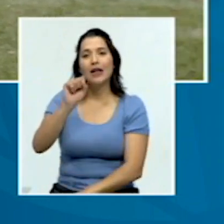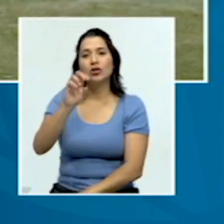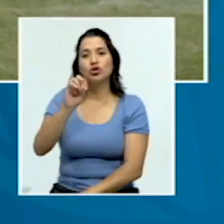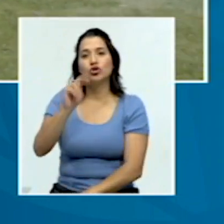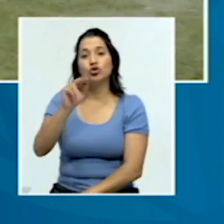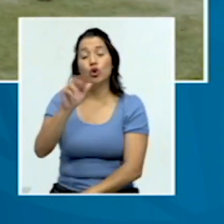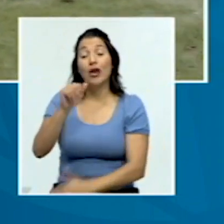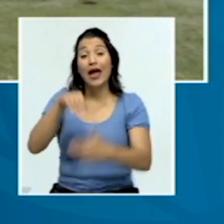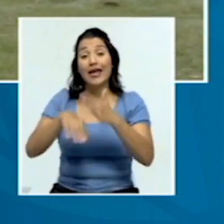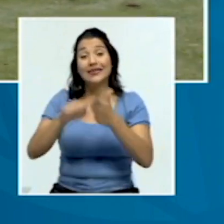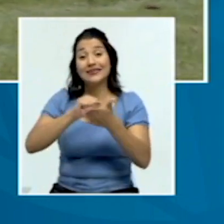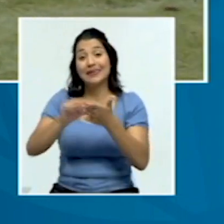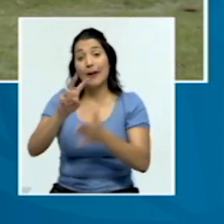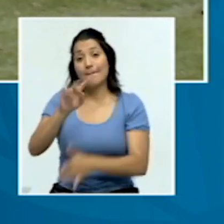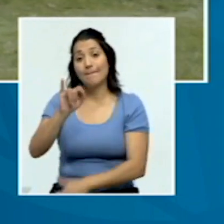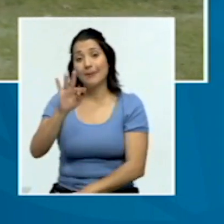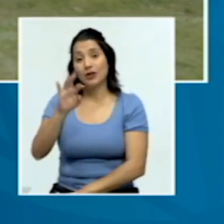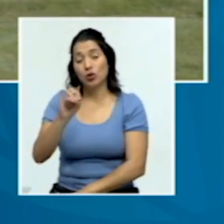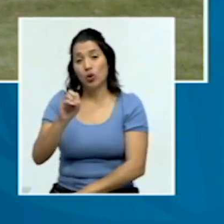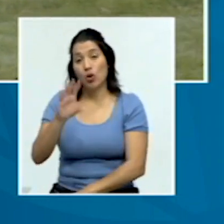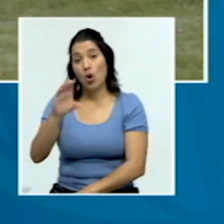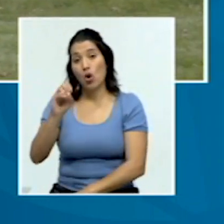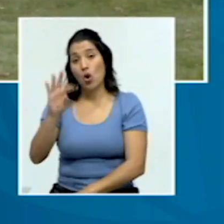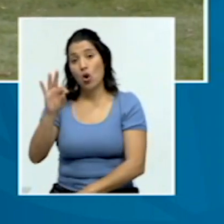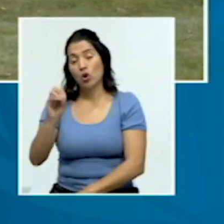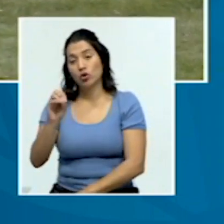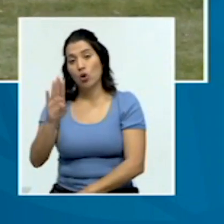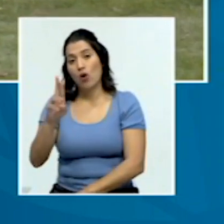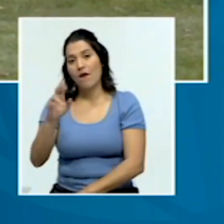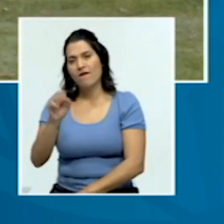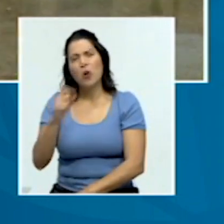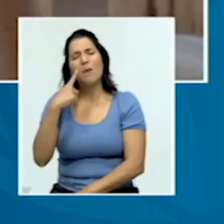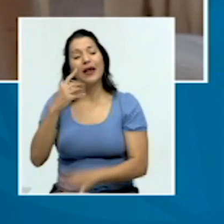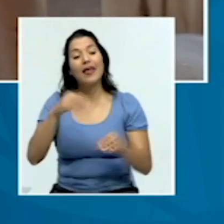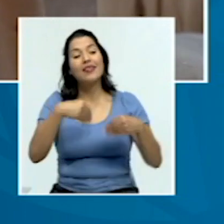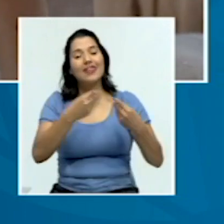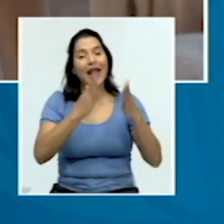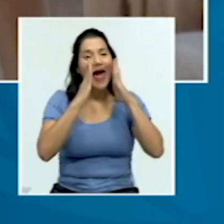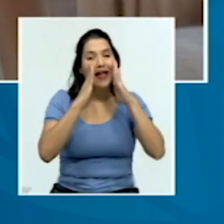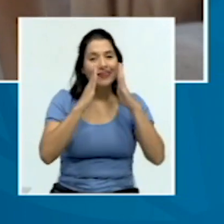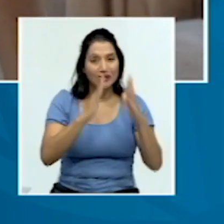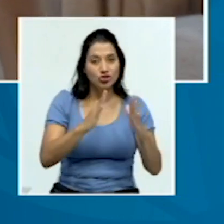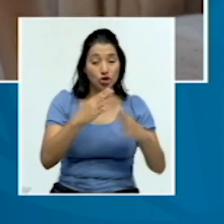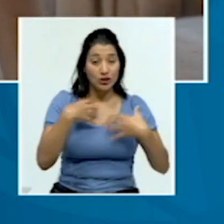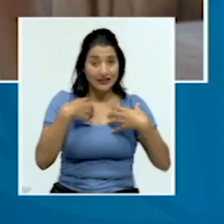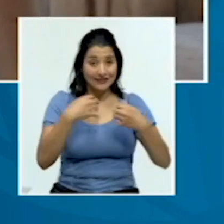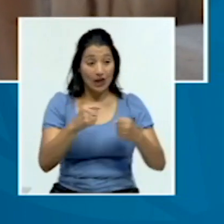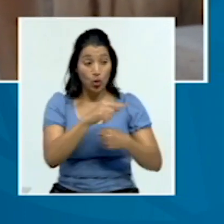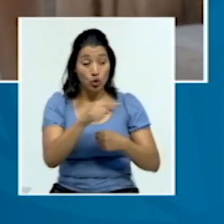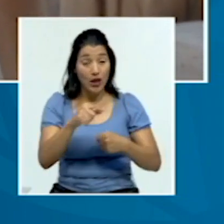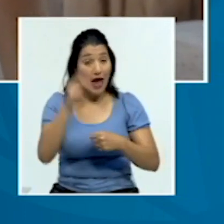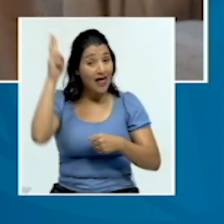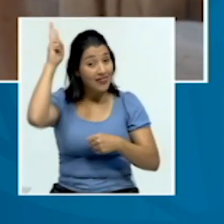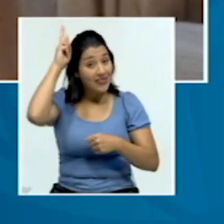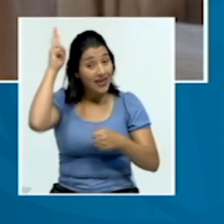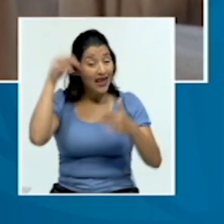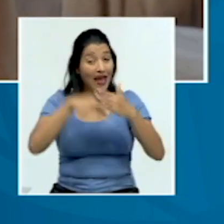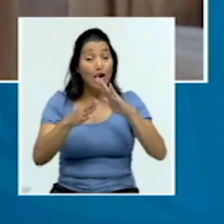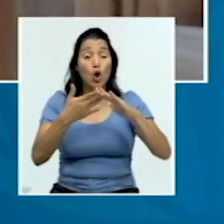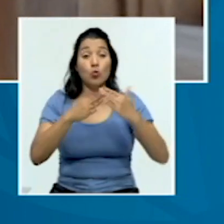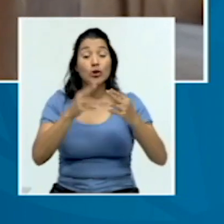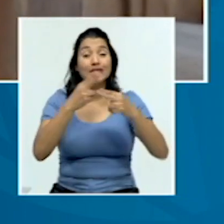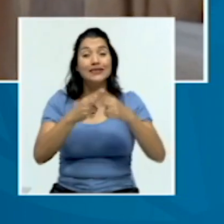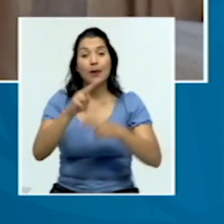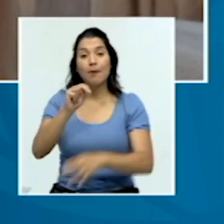de Cotobrús, para llevar atención sanitaria a indígenas de la comunidad Nove que viven allí. Doctor Segura,